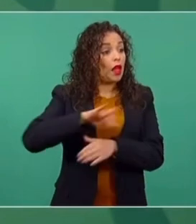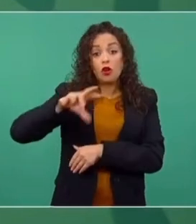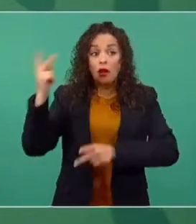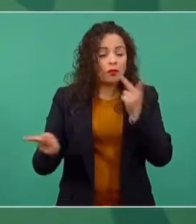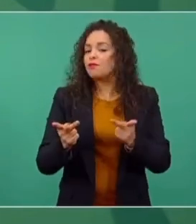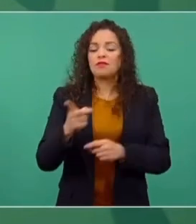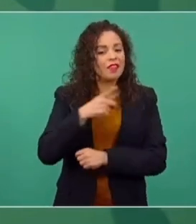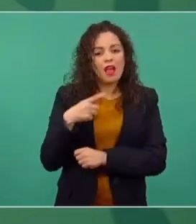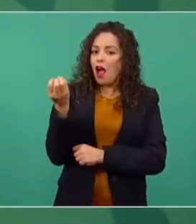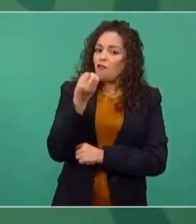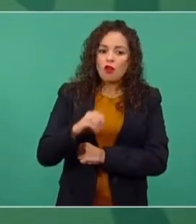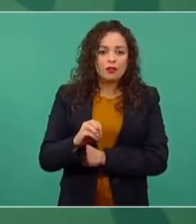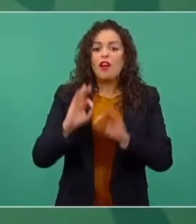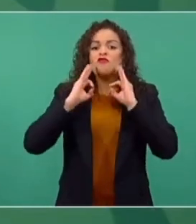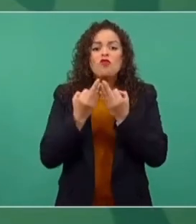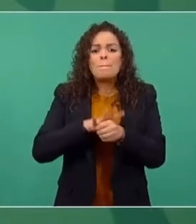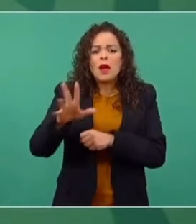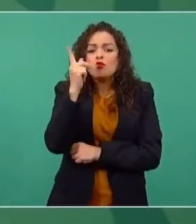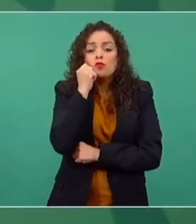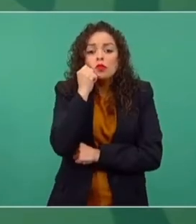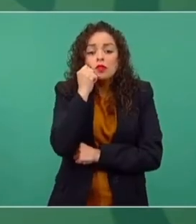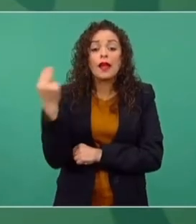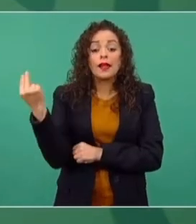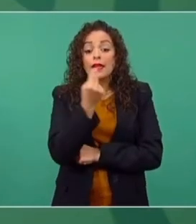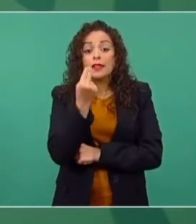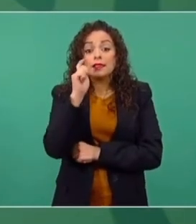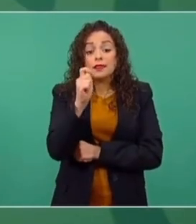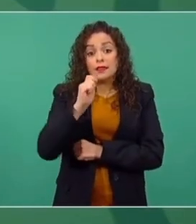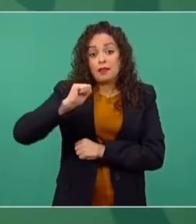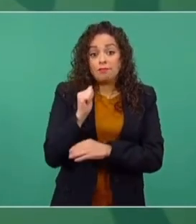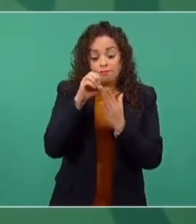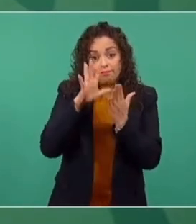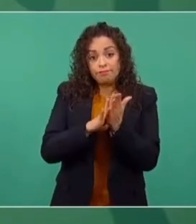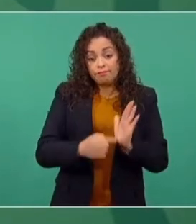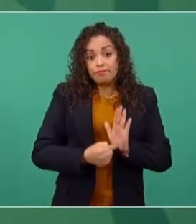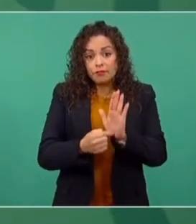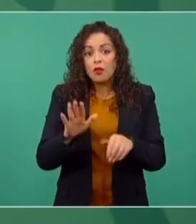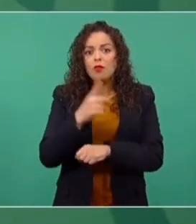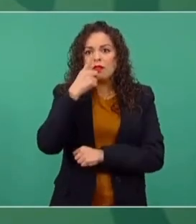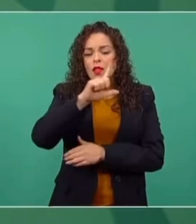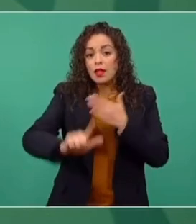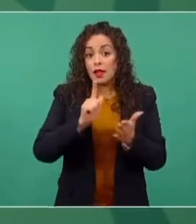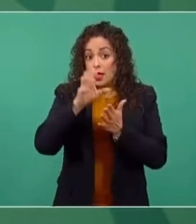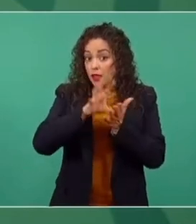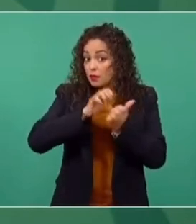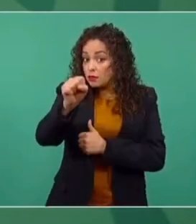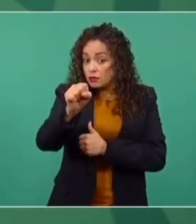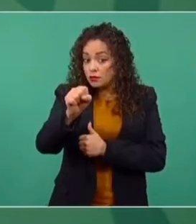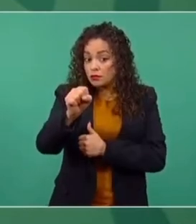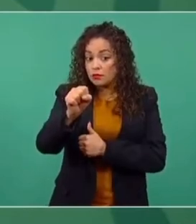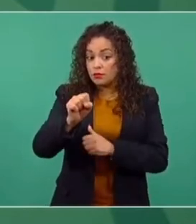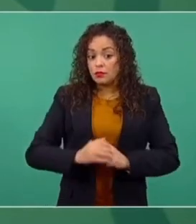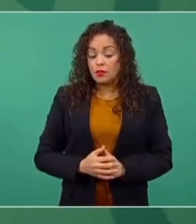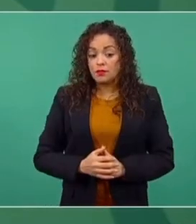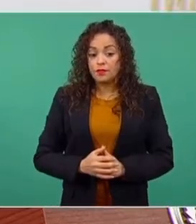otra, pero tiene que haber, porque tiene que quedar el presidente, porque es un mandato constitucional. Y a lo mejor lo que ellos no quieren es que hacia adelante,